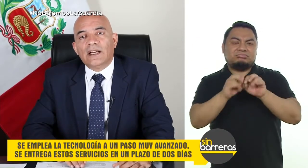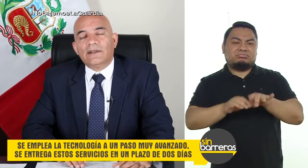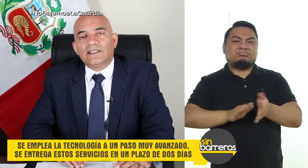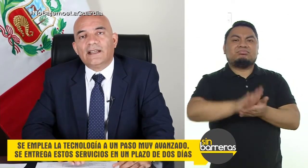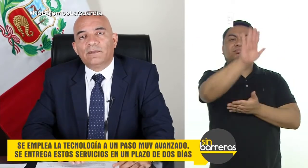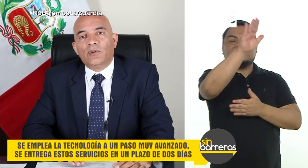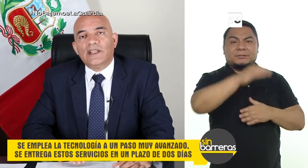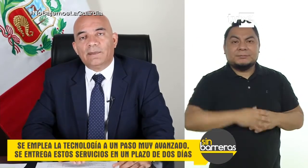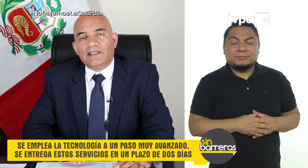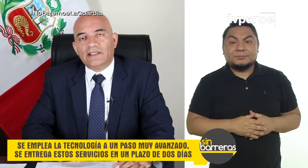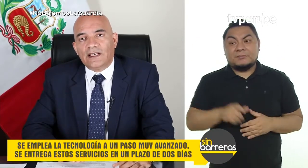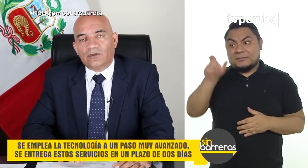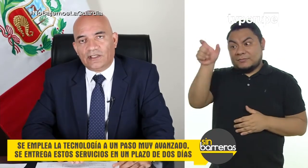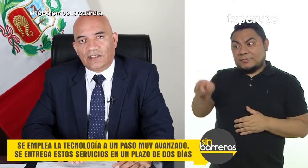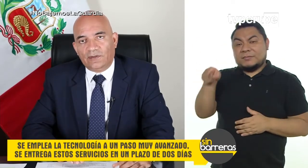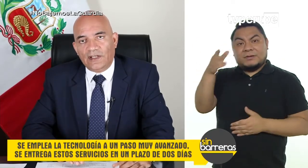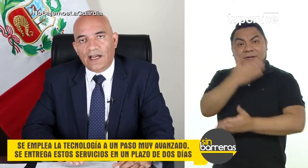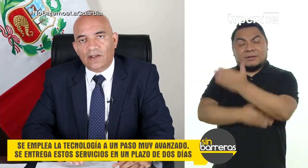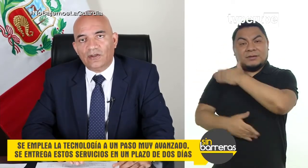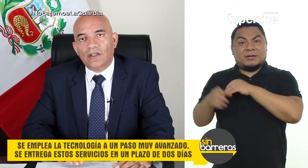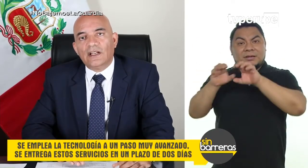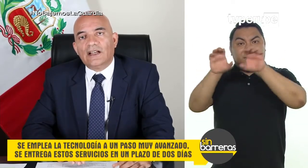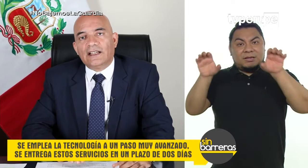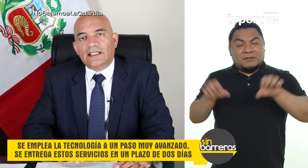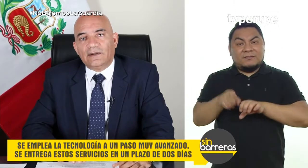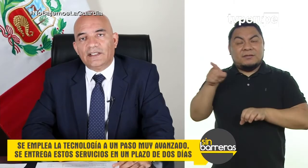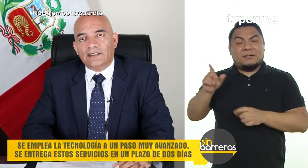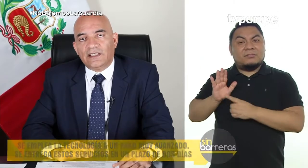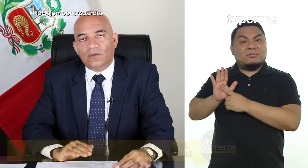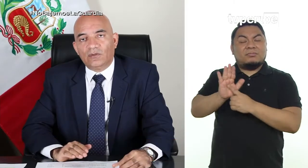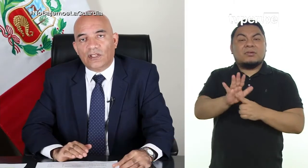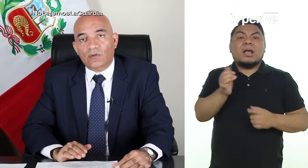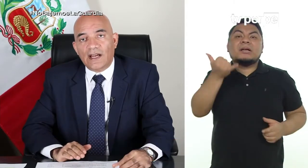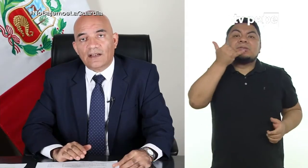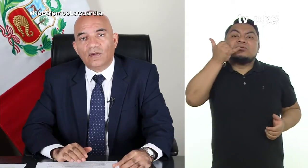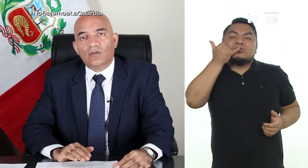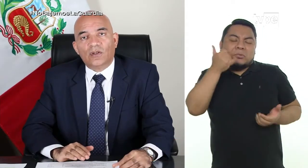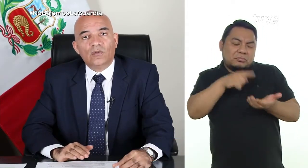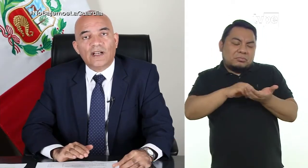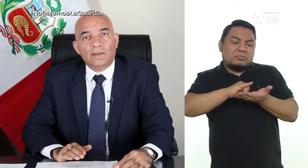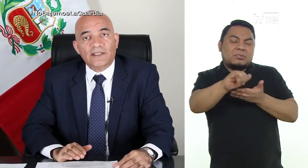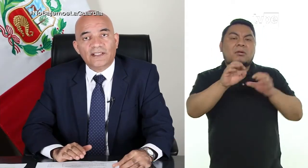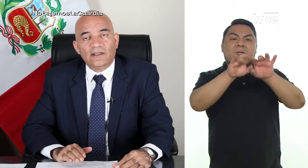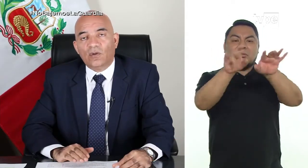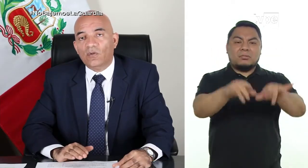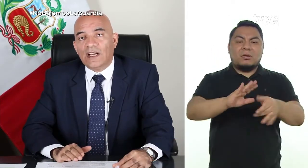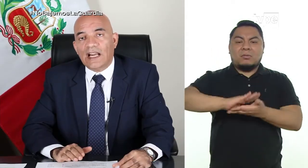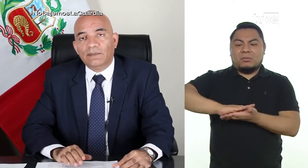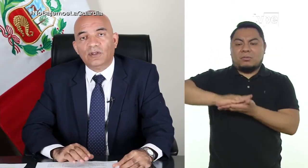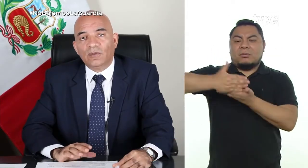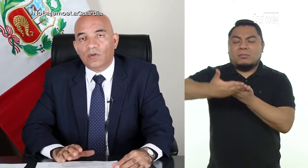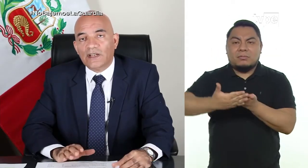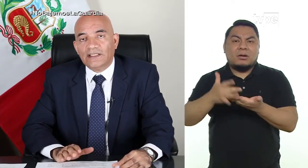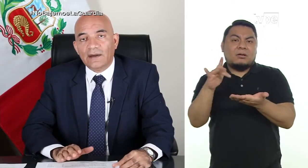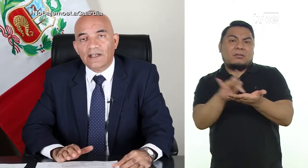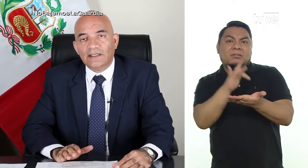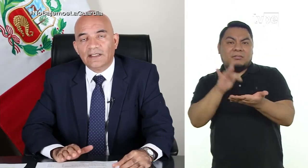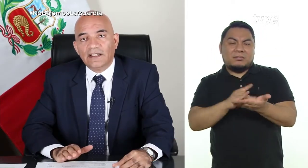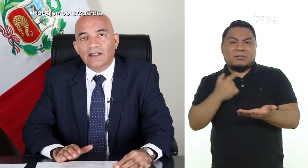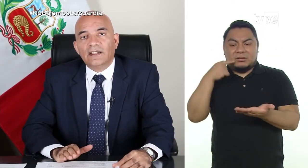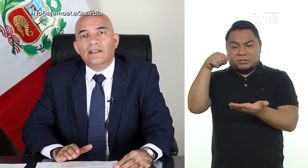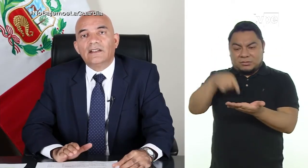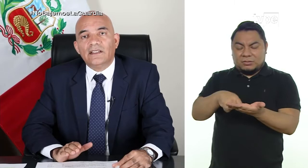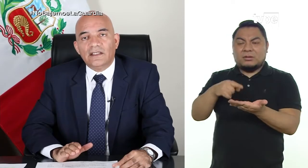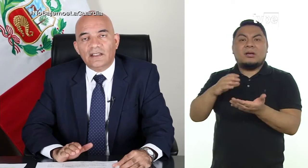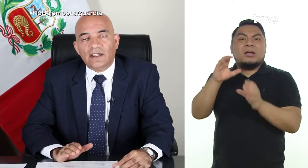persona con discapacidad puede presentar su certificado a través de un celular o de una PC, una laptop o una tablet